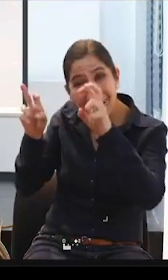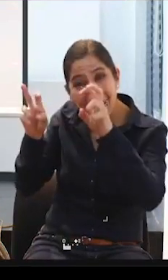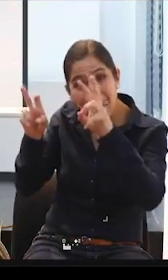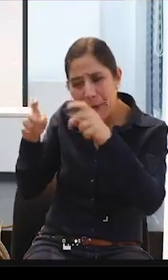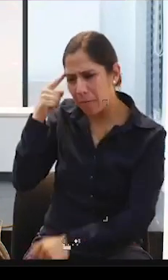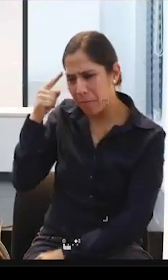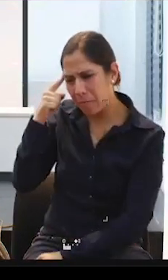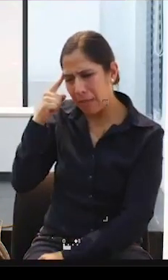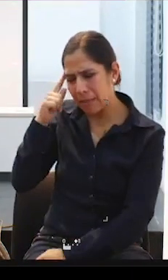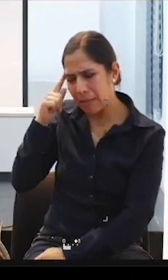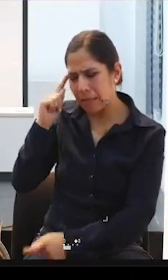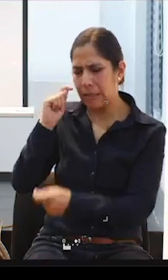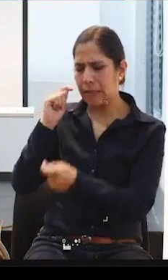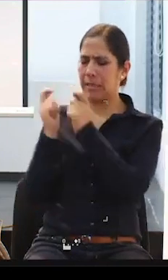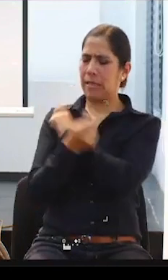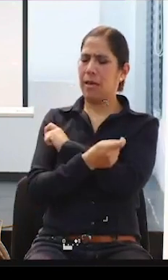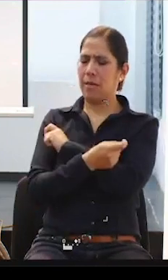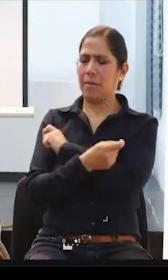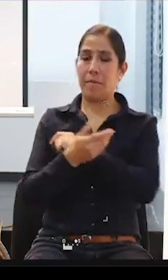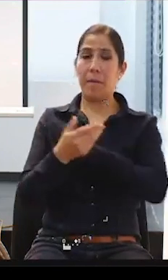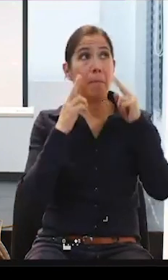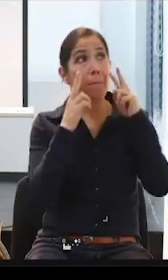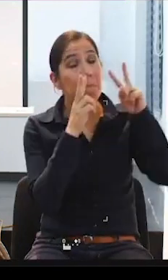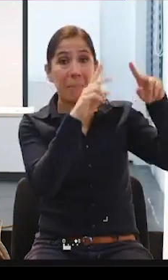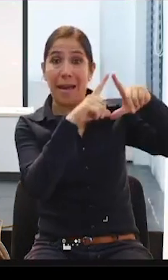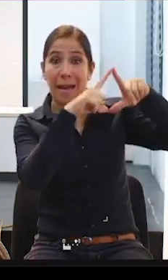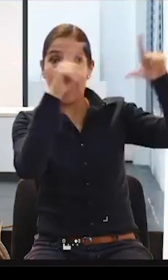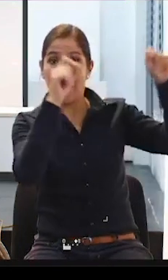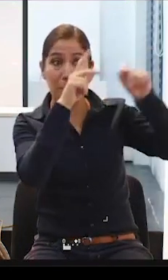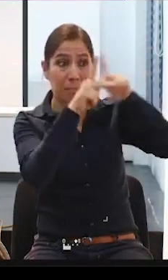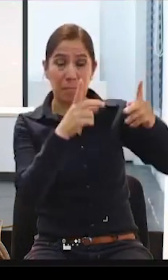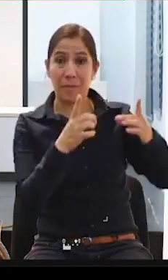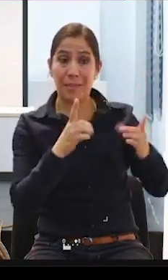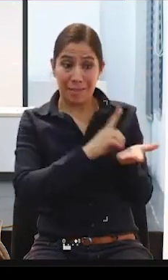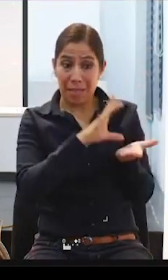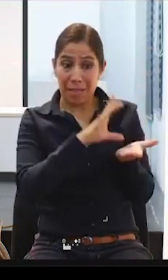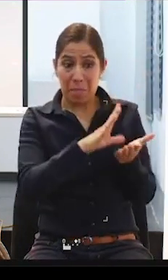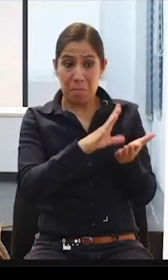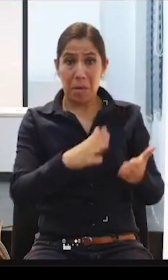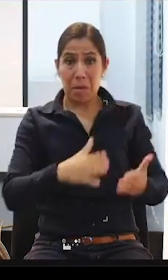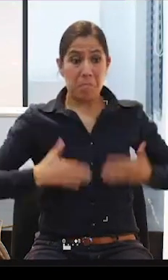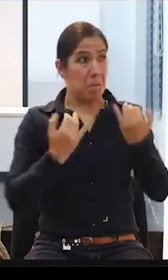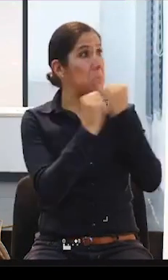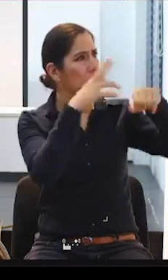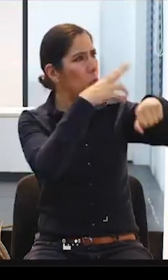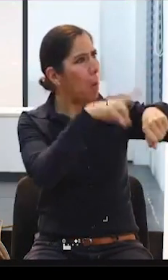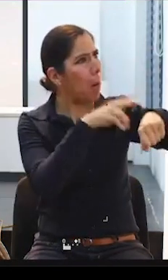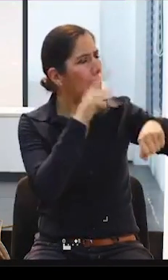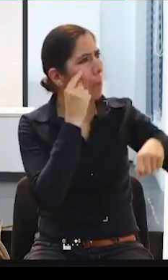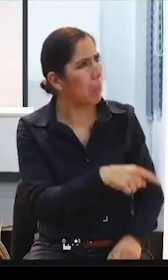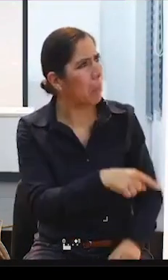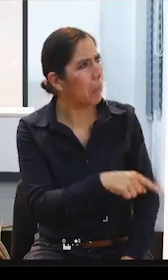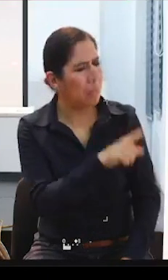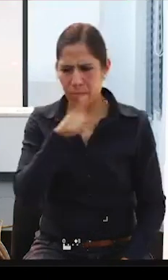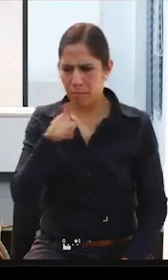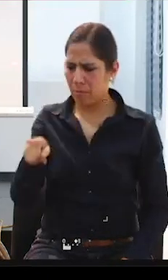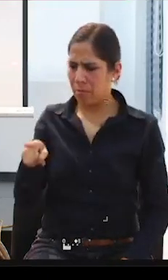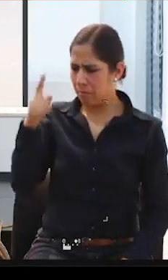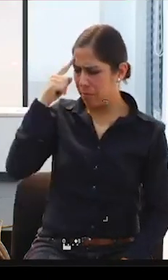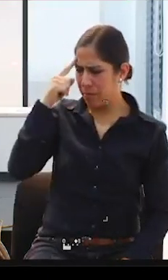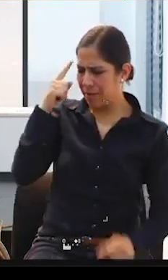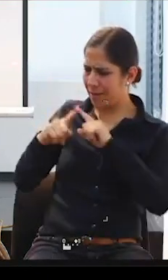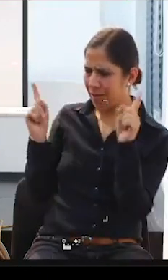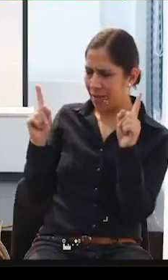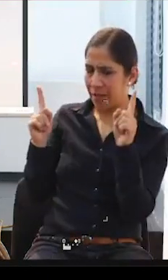grave viviendo allá solos, y allá yo no he sentido mi discapacidad para nada, no era nada. Era leve mi discapacidad, porque